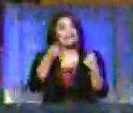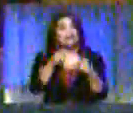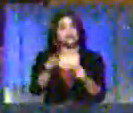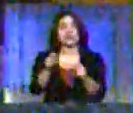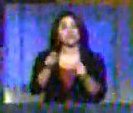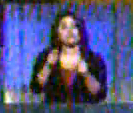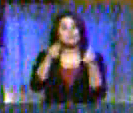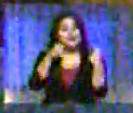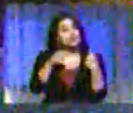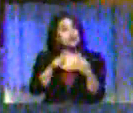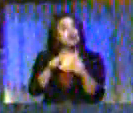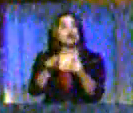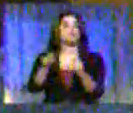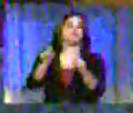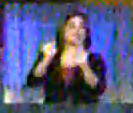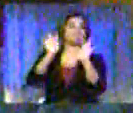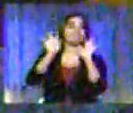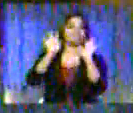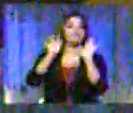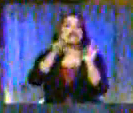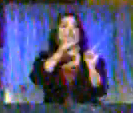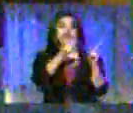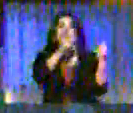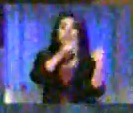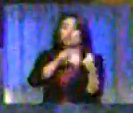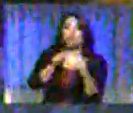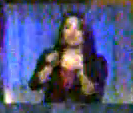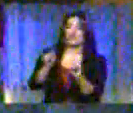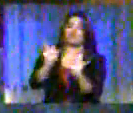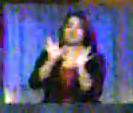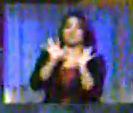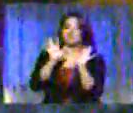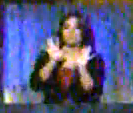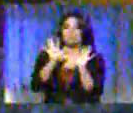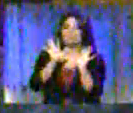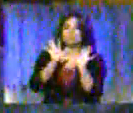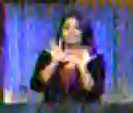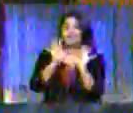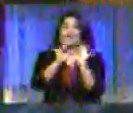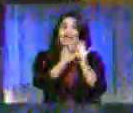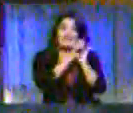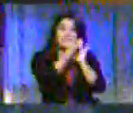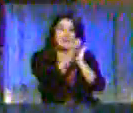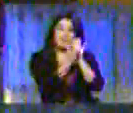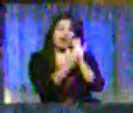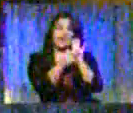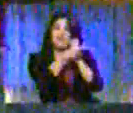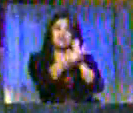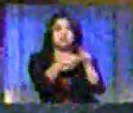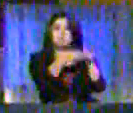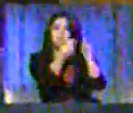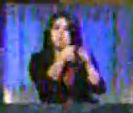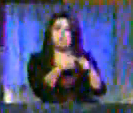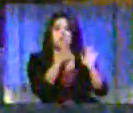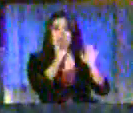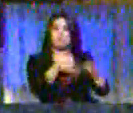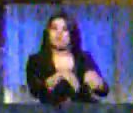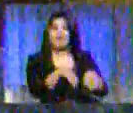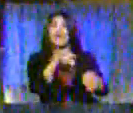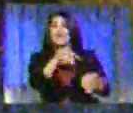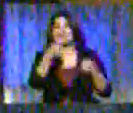...de manera ilegal presionar al gobierno